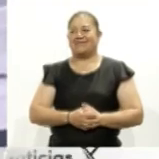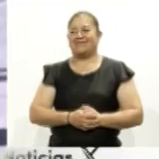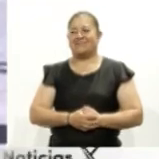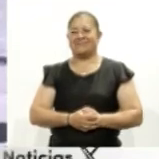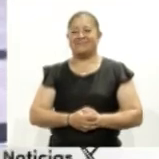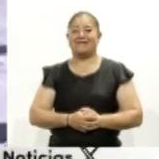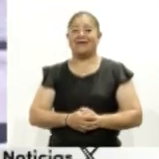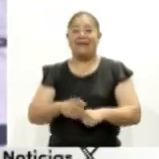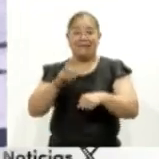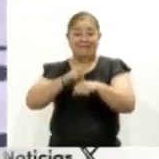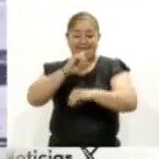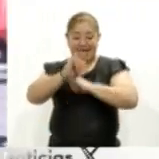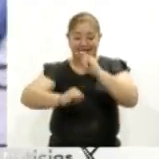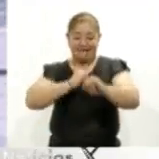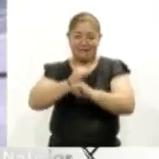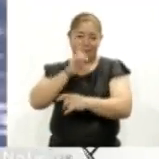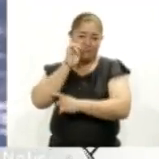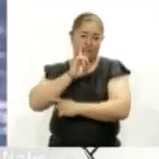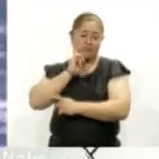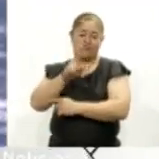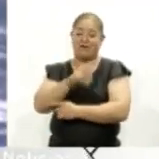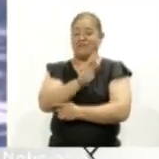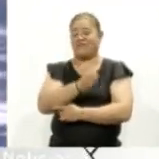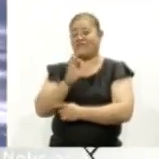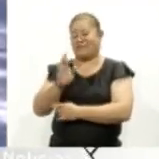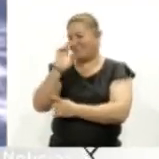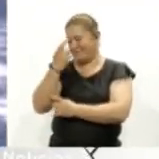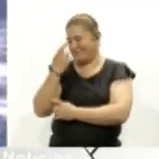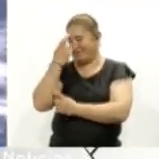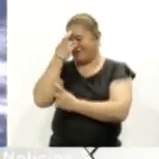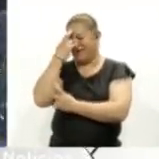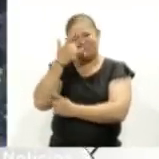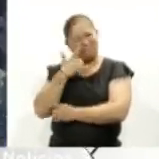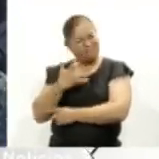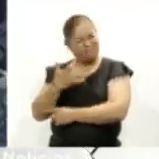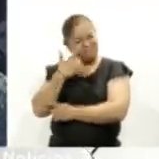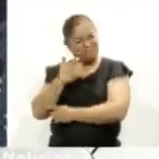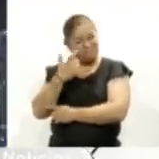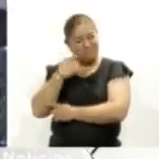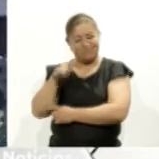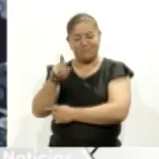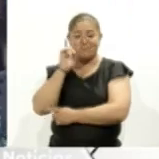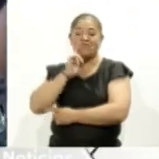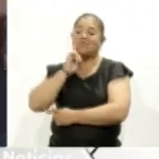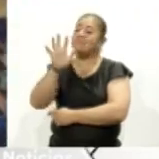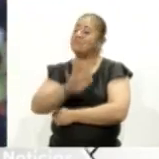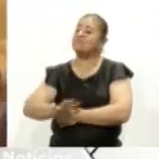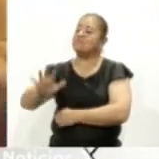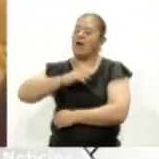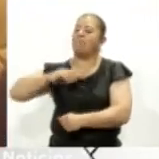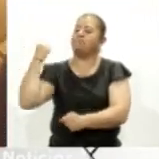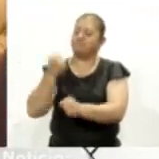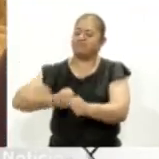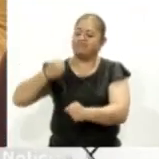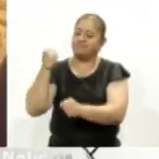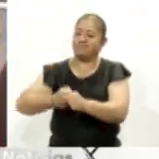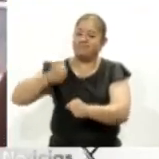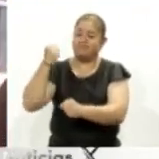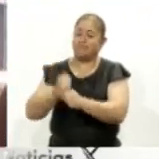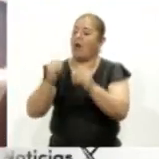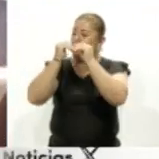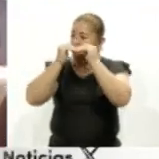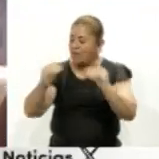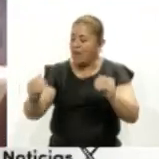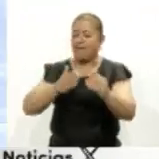El Día Internacional de la Mujer es una fecha para recordar las luchas adelantadas por las mujeres para reclamar igualdad, el acceso,